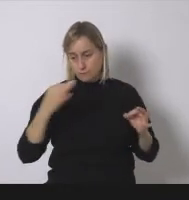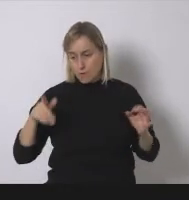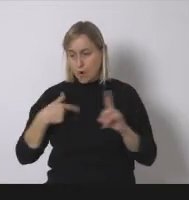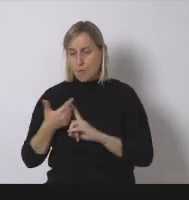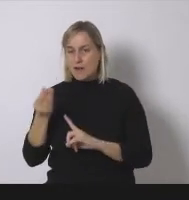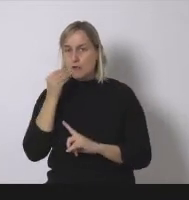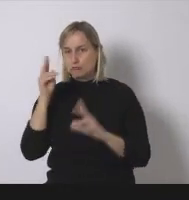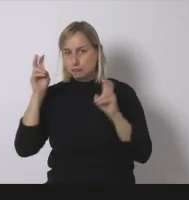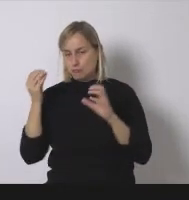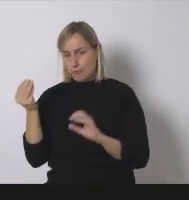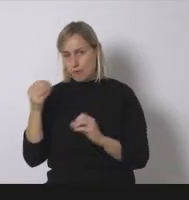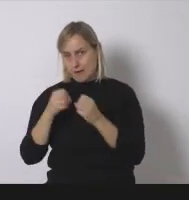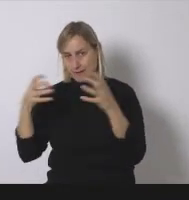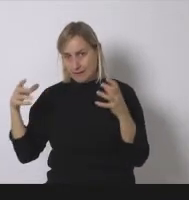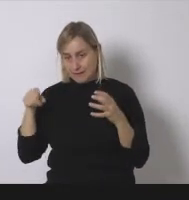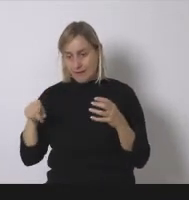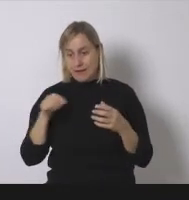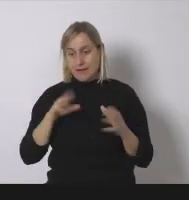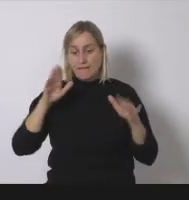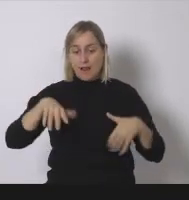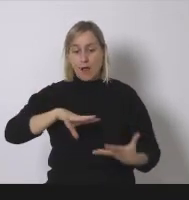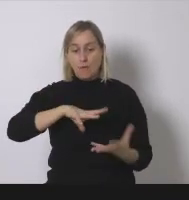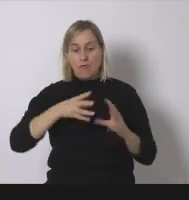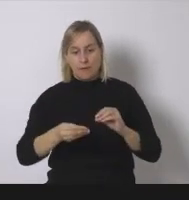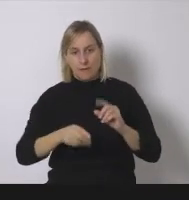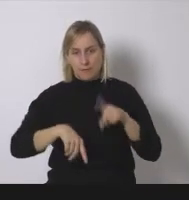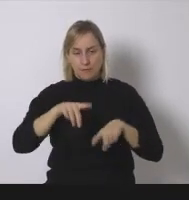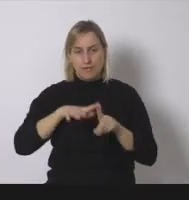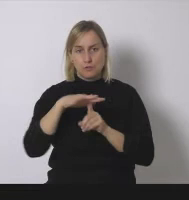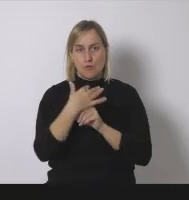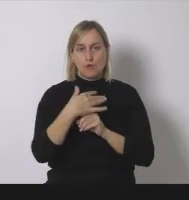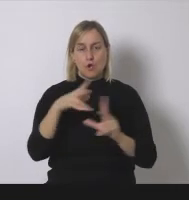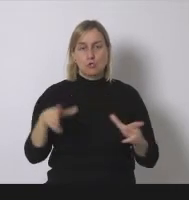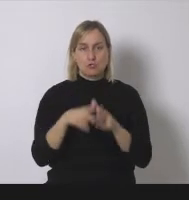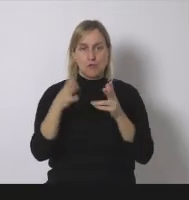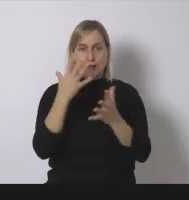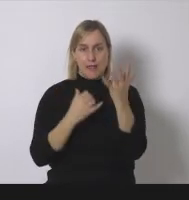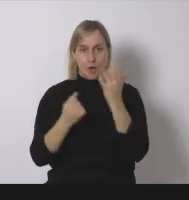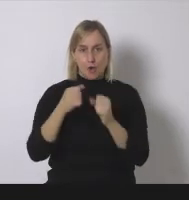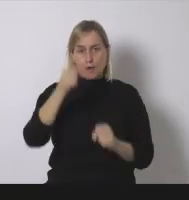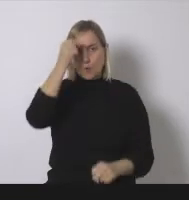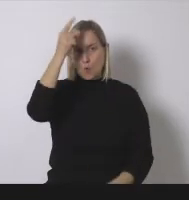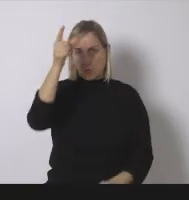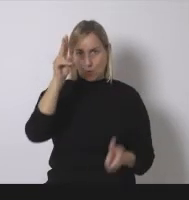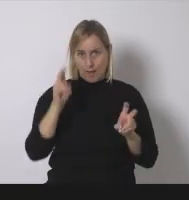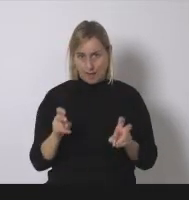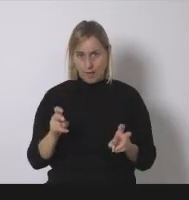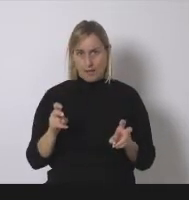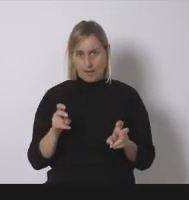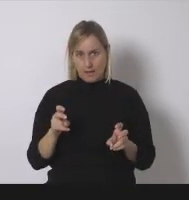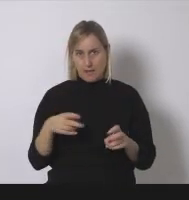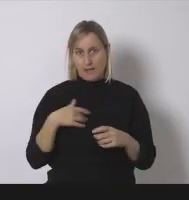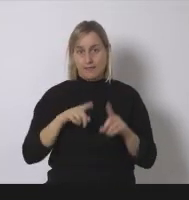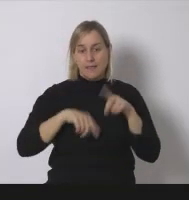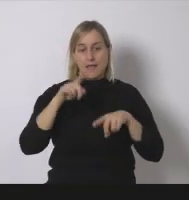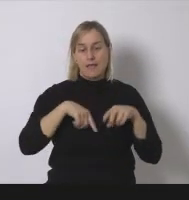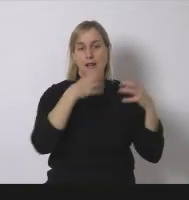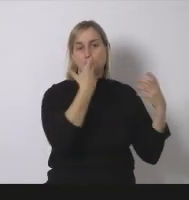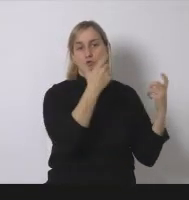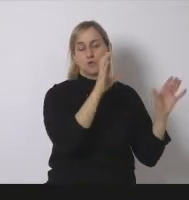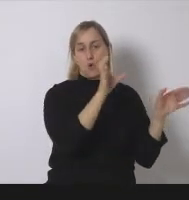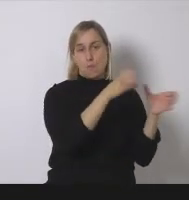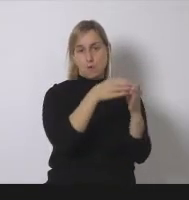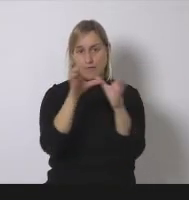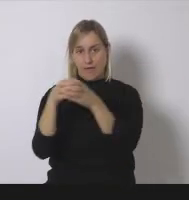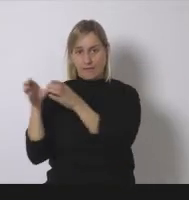y lo vemos adaptado a las circunstancias sociales económicas y culturales de las comunidades que hablan